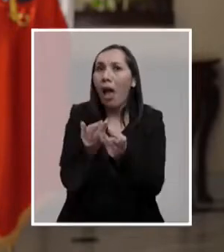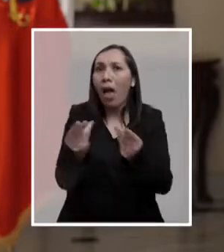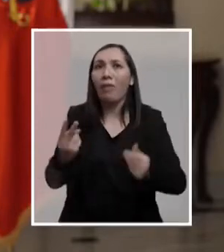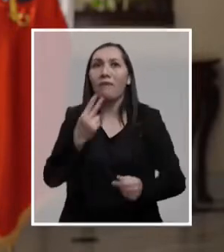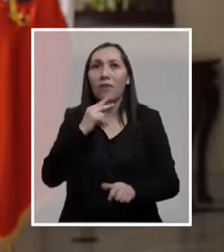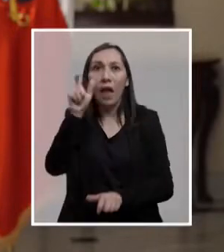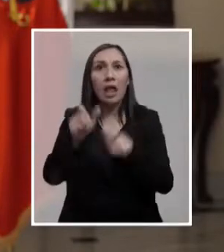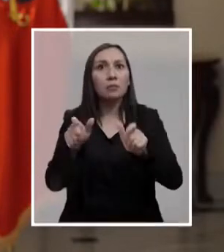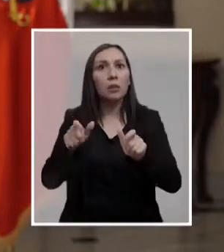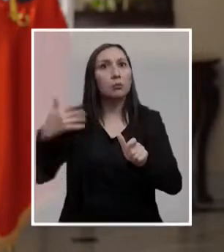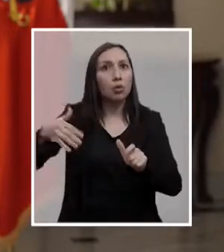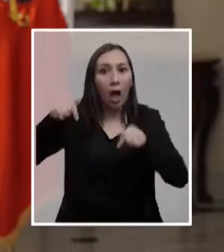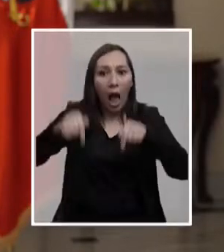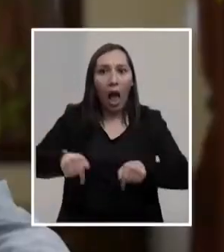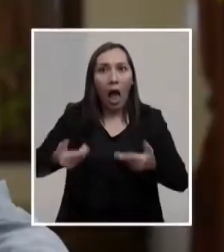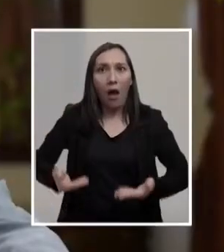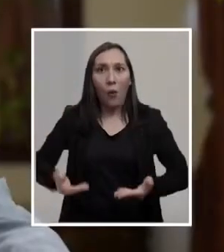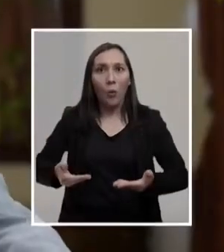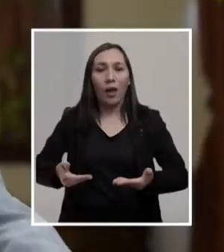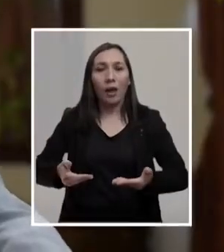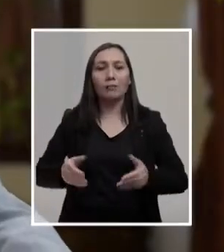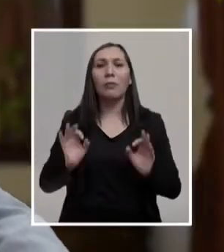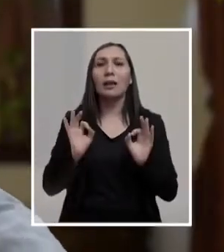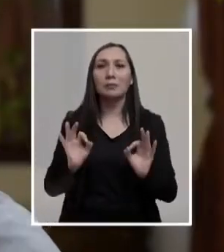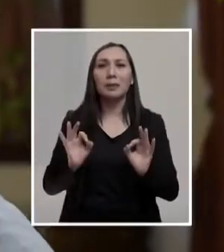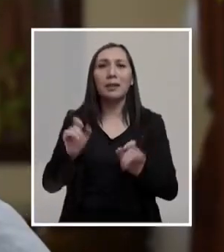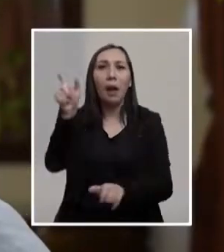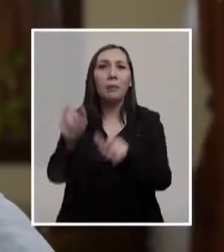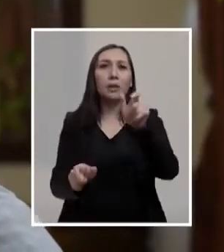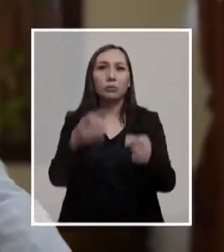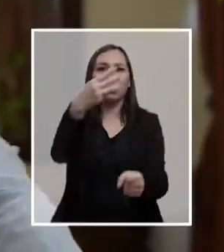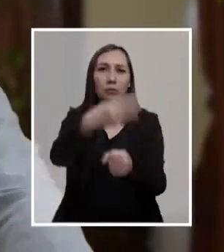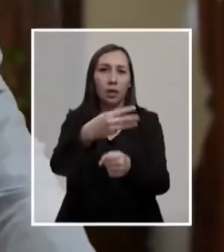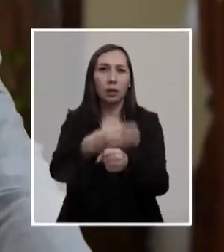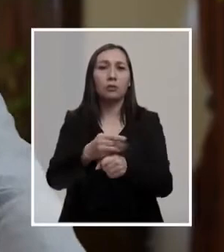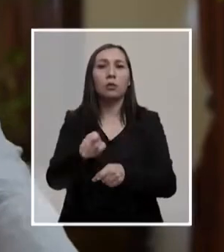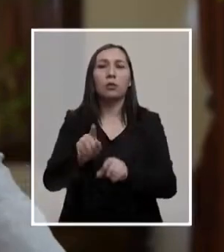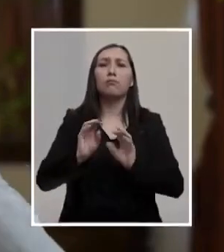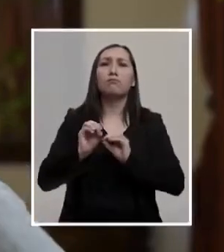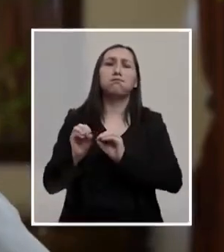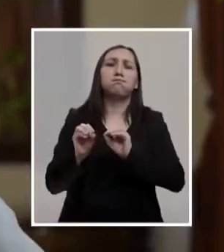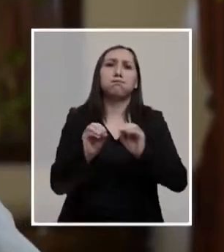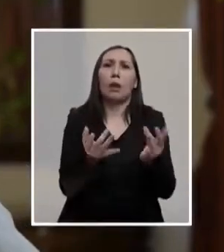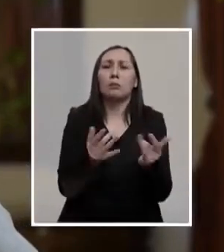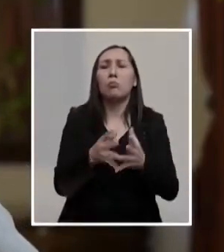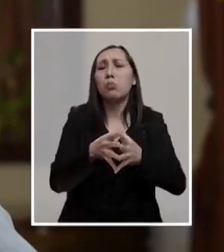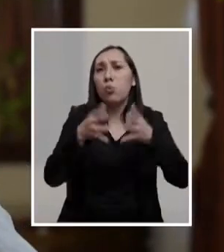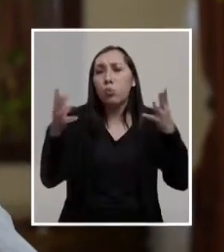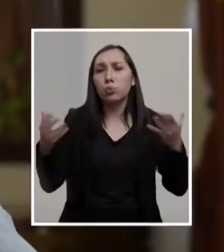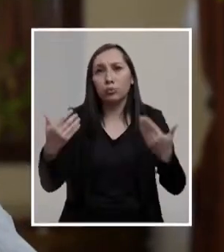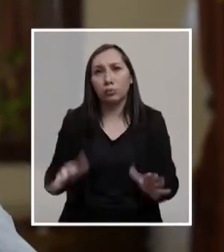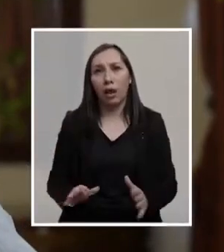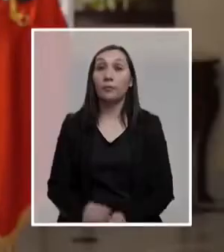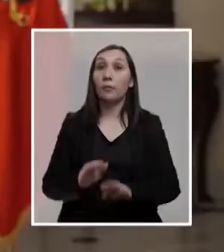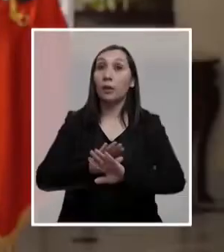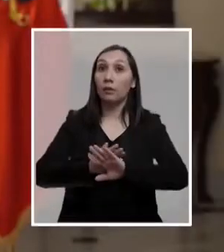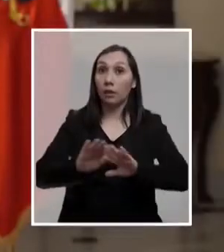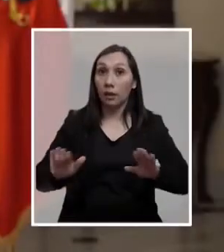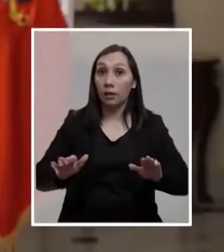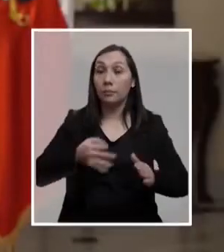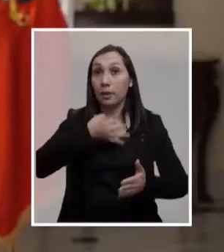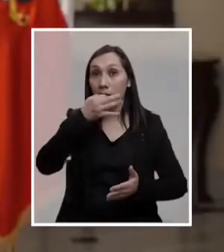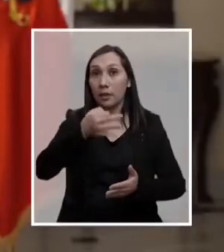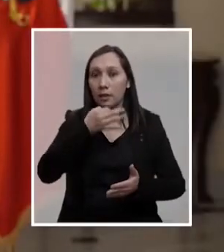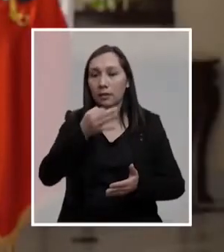calidad de vida de las personas ahora mismo, especialmente de las personas mayores que ya han esperado demasiado. Para